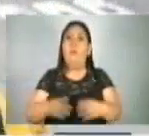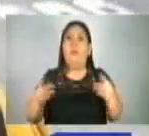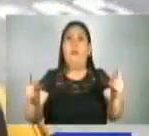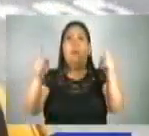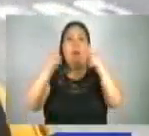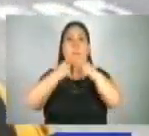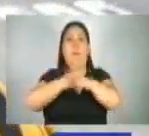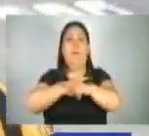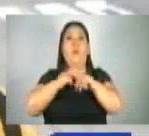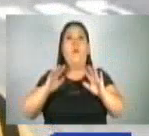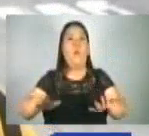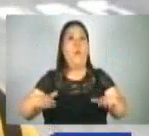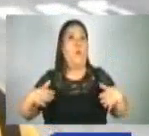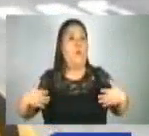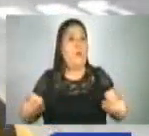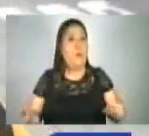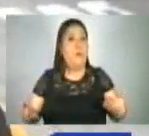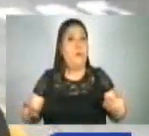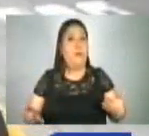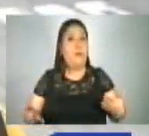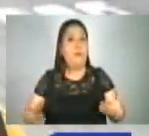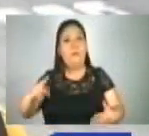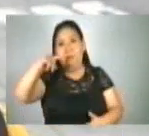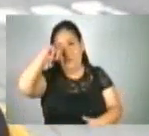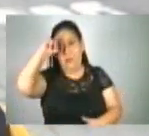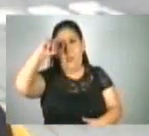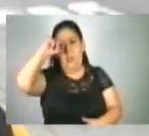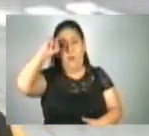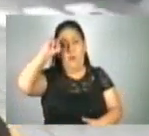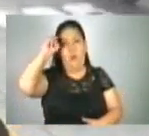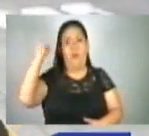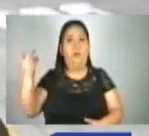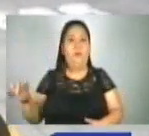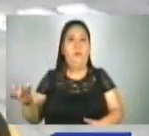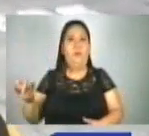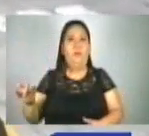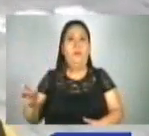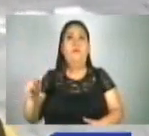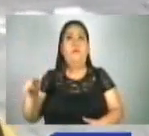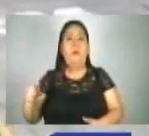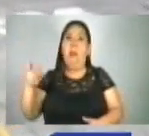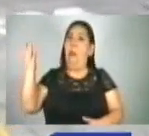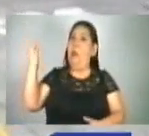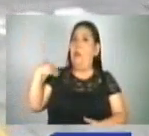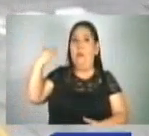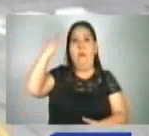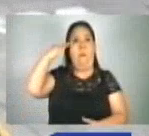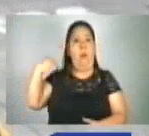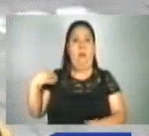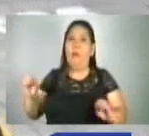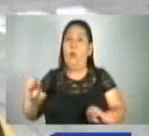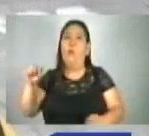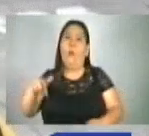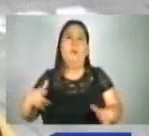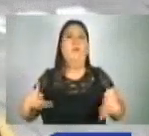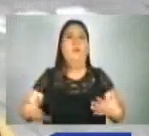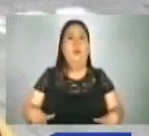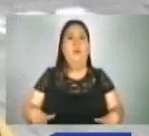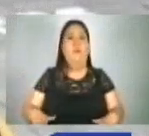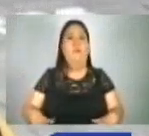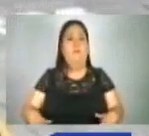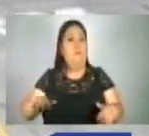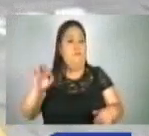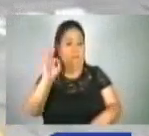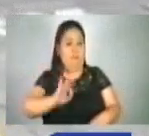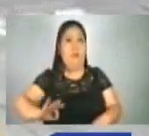porque ahora muchos trabajos que las mujeres antes no lo hacían, hoy lo hacen, lo desempeñan